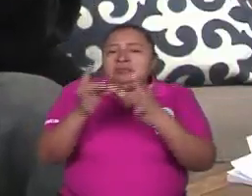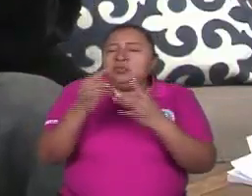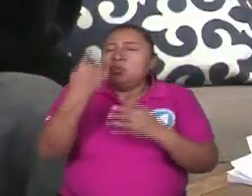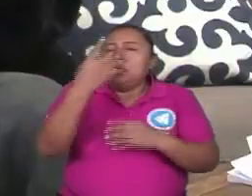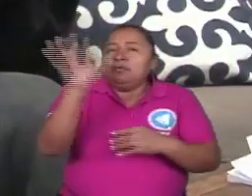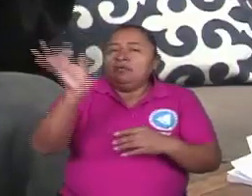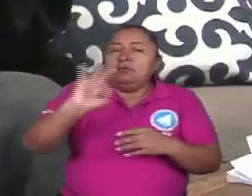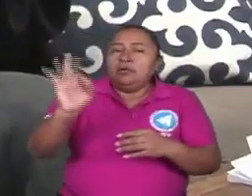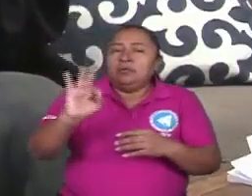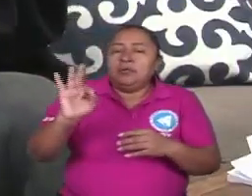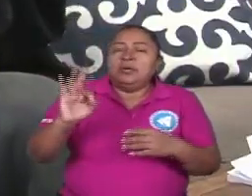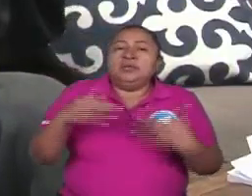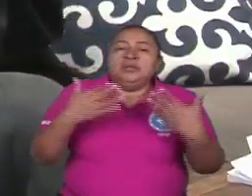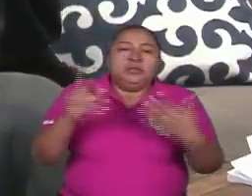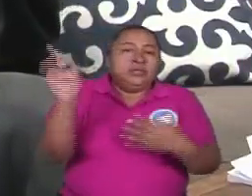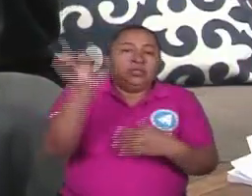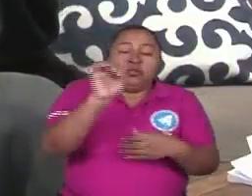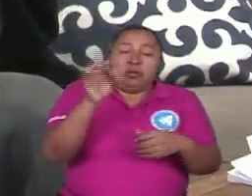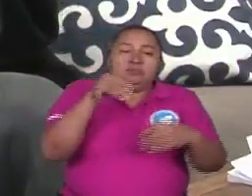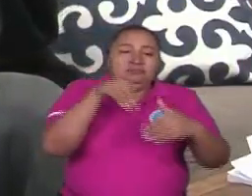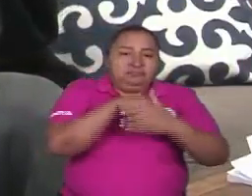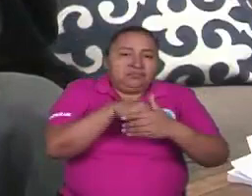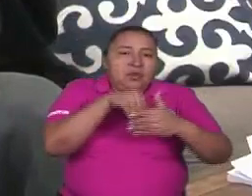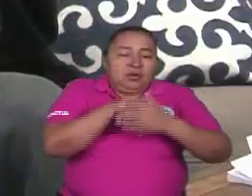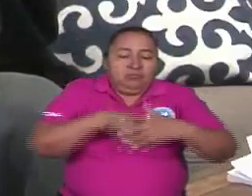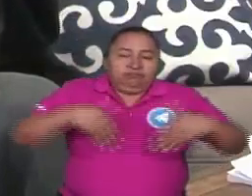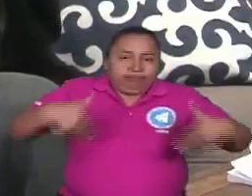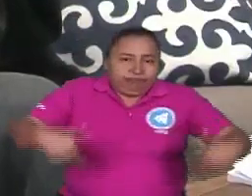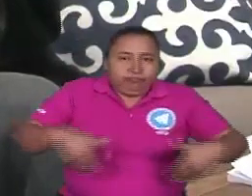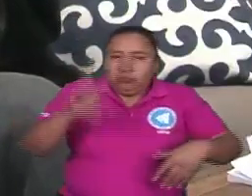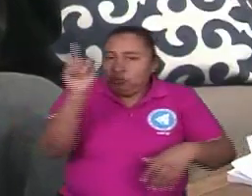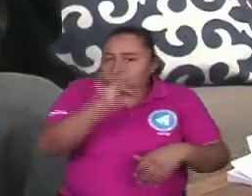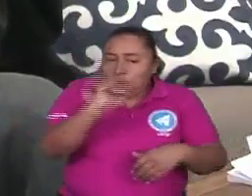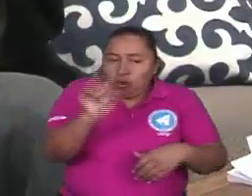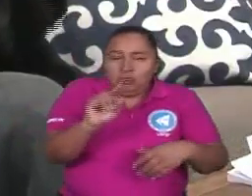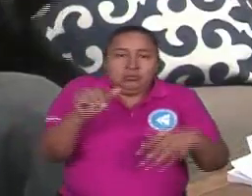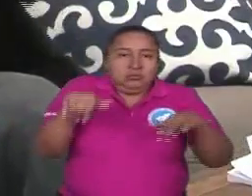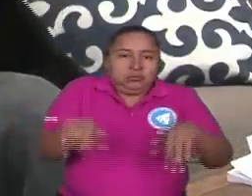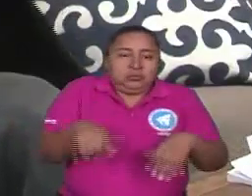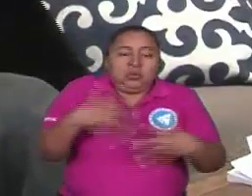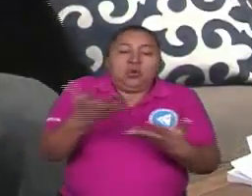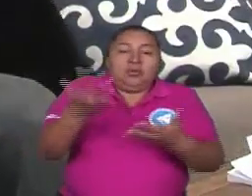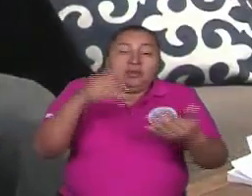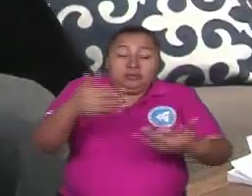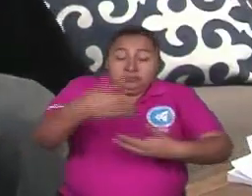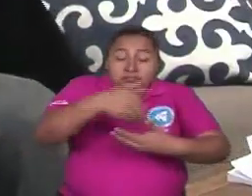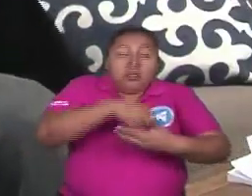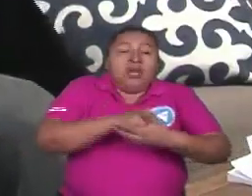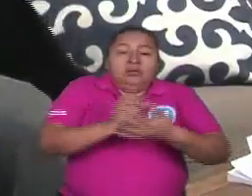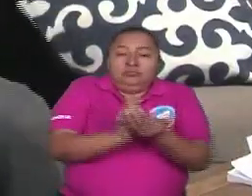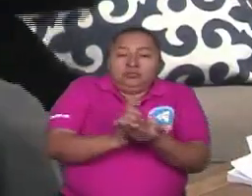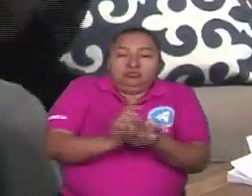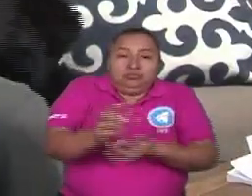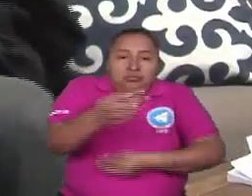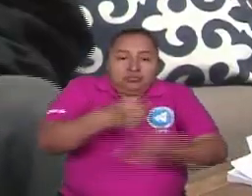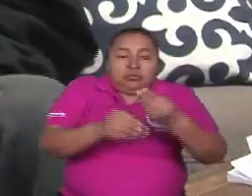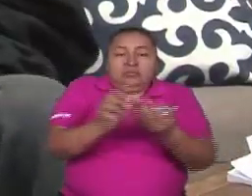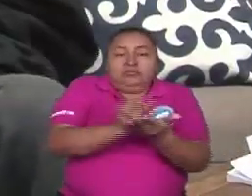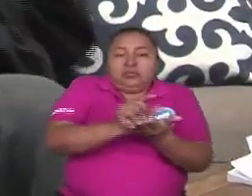modelo que no es acumulador, como el viejo modelo, sino que es redistribuidor de la riqueza de otra forma.